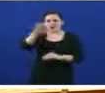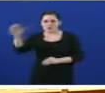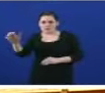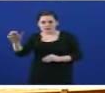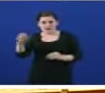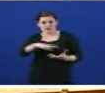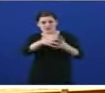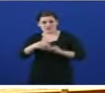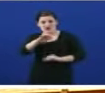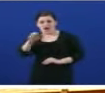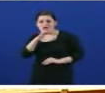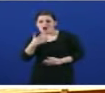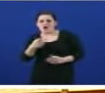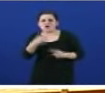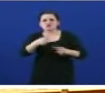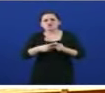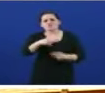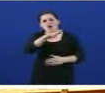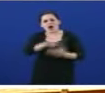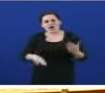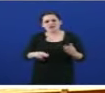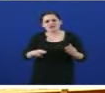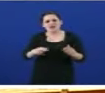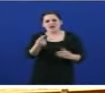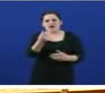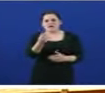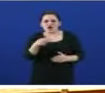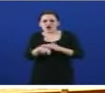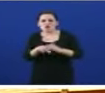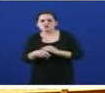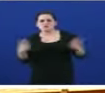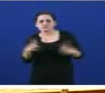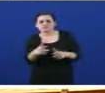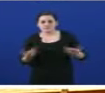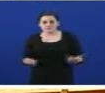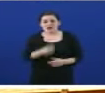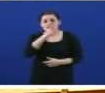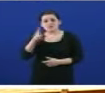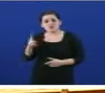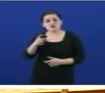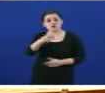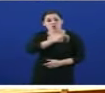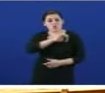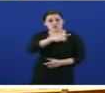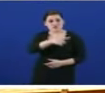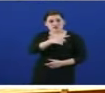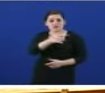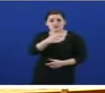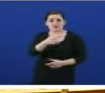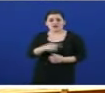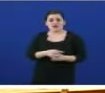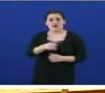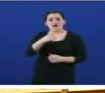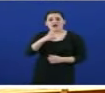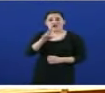xunta recorto o seu financiamento. Hai pouco máis dun ano no debate da Lei de Orzamentos para o ano 2009 queixaba se vostede censuraba vostede